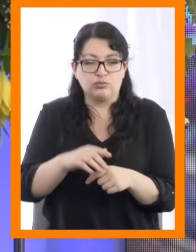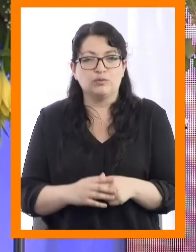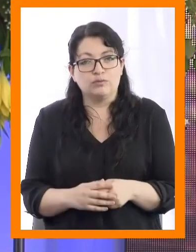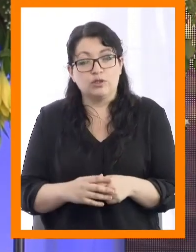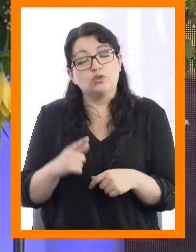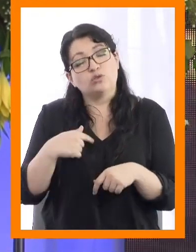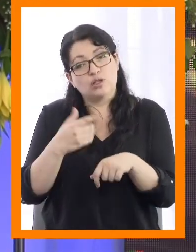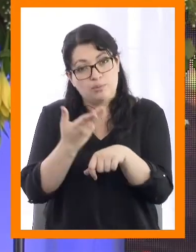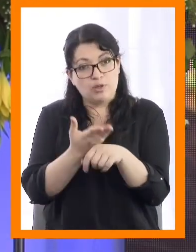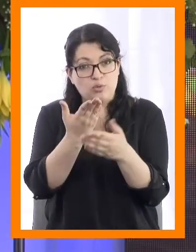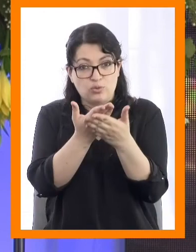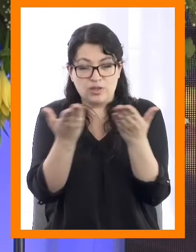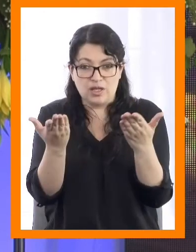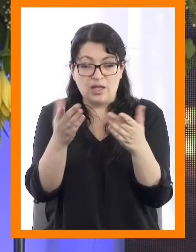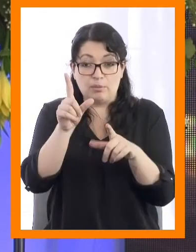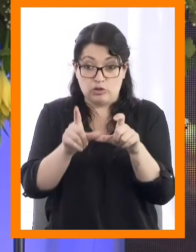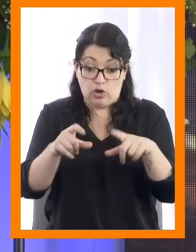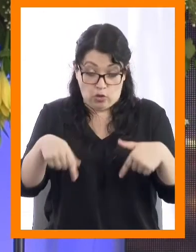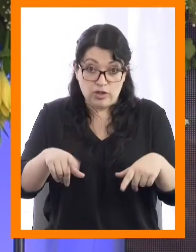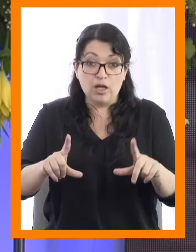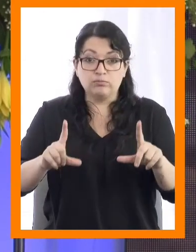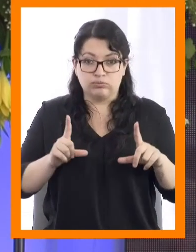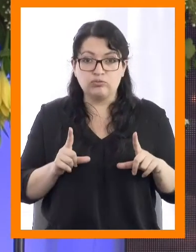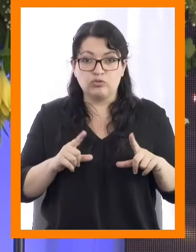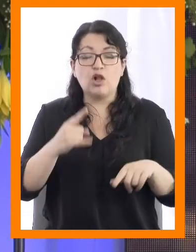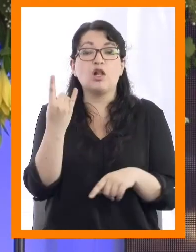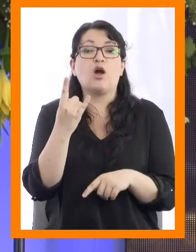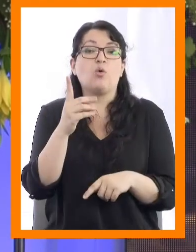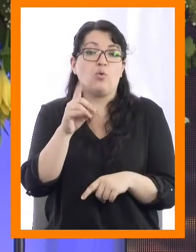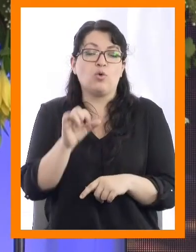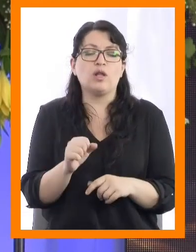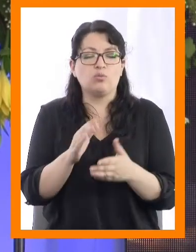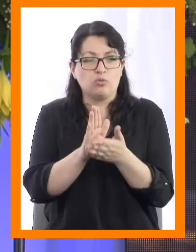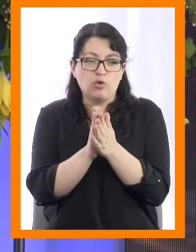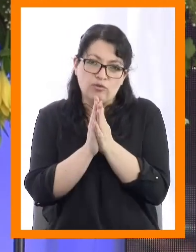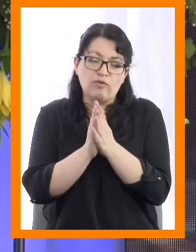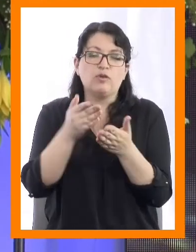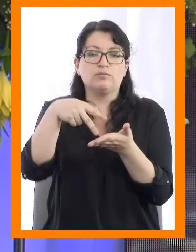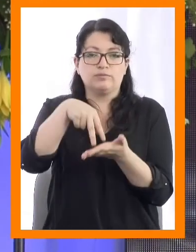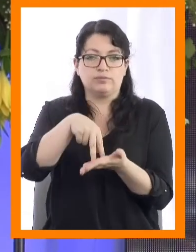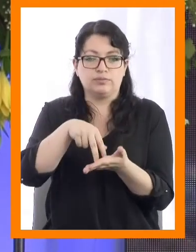Les pido, por favor, tituladas y titulados de UDLA, que se pongan de pie.